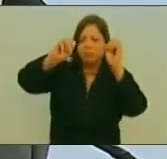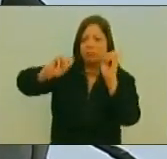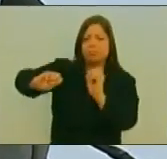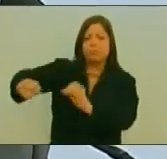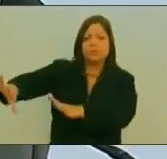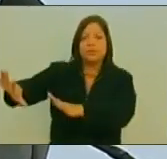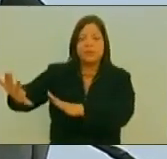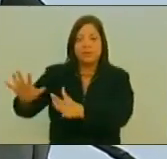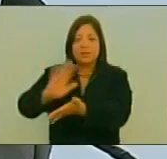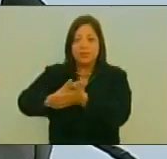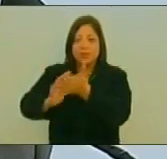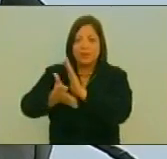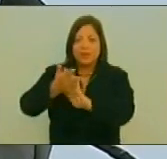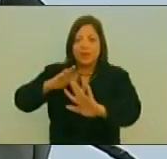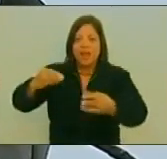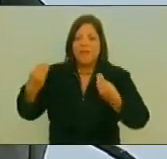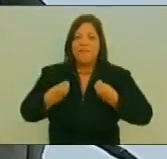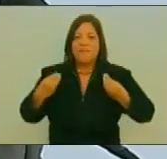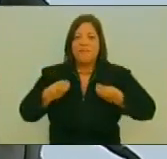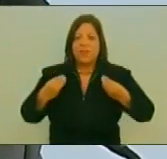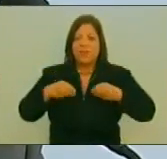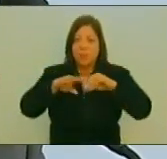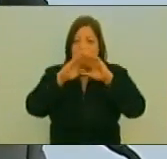A dividir el mundo